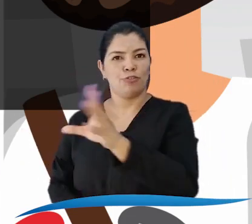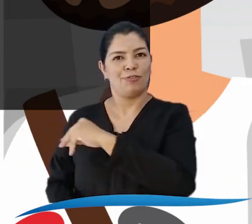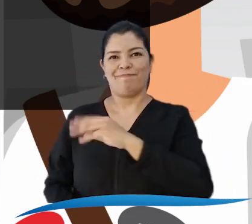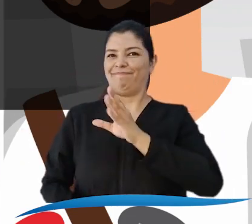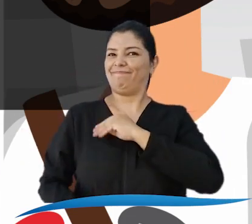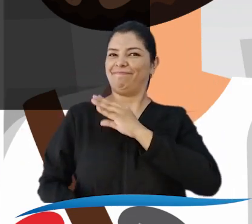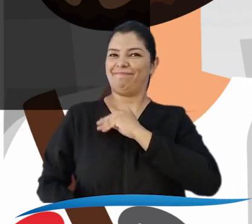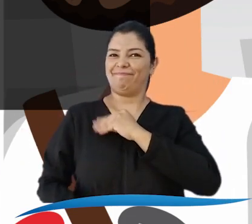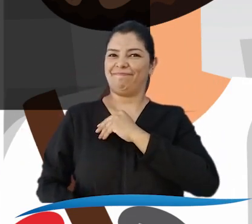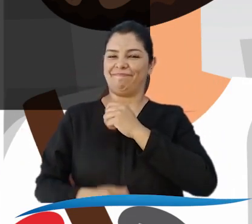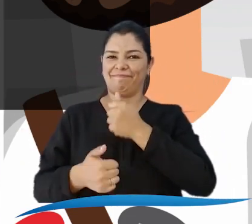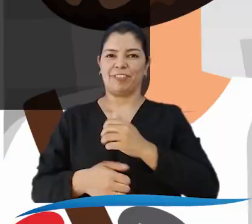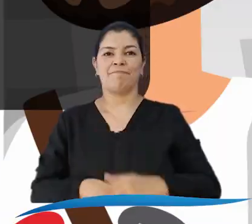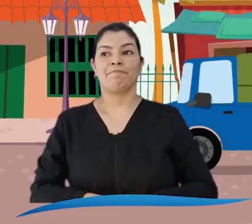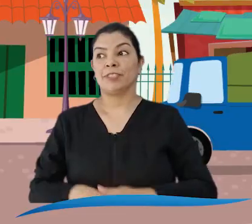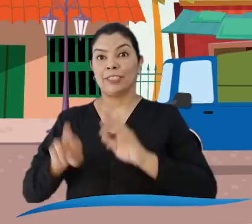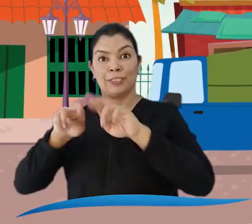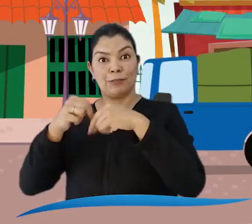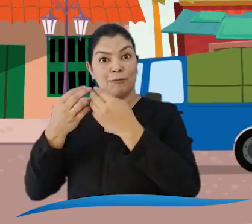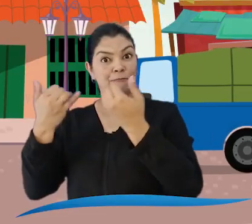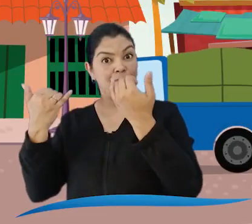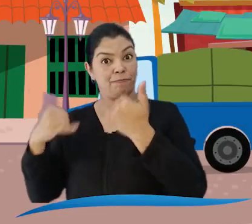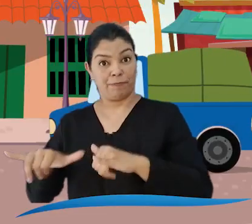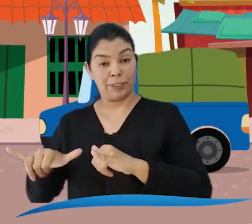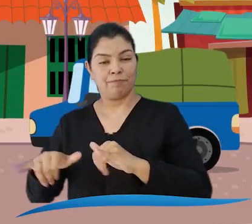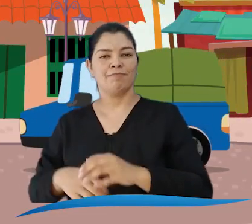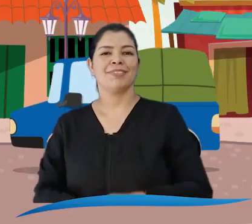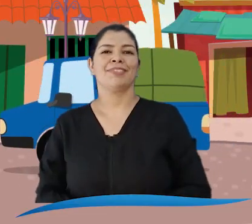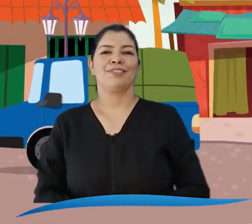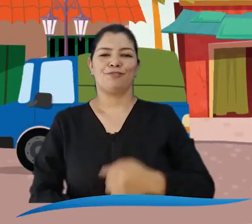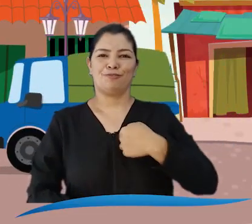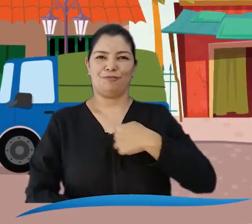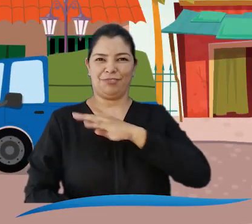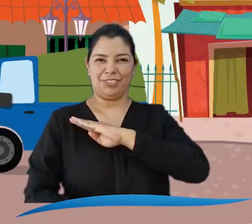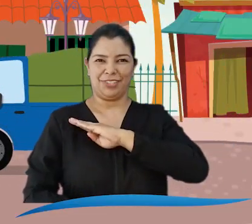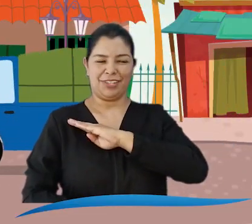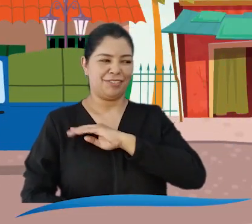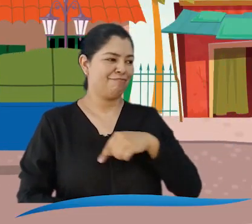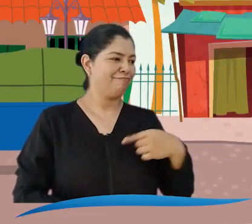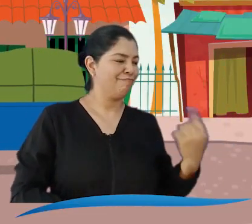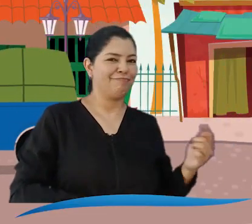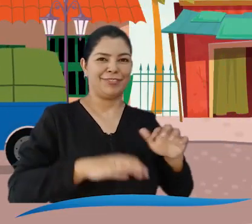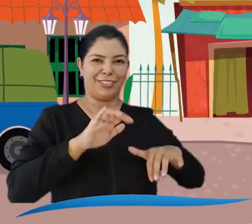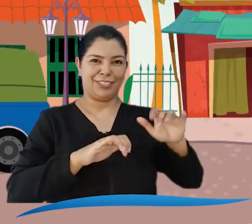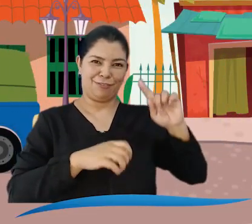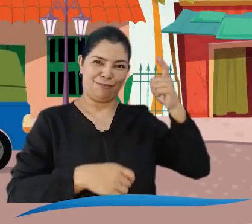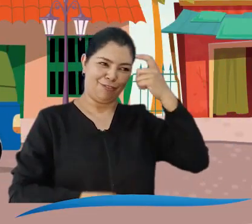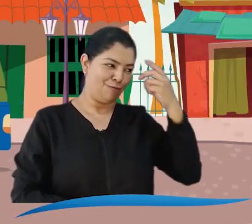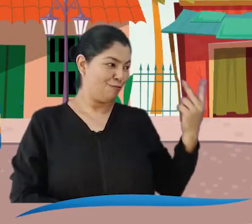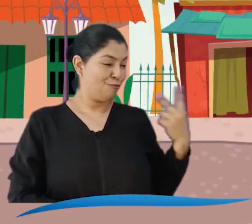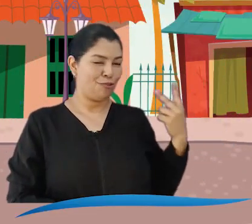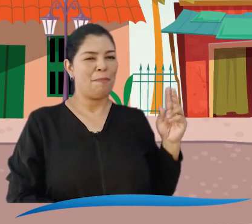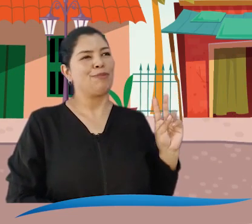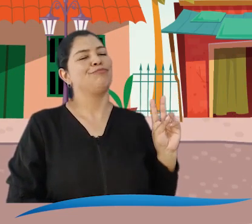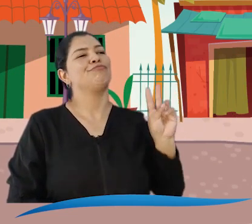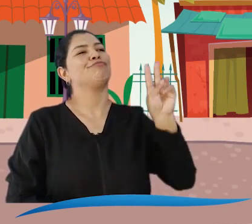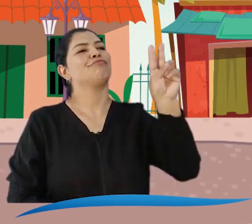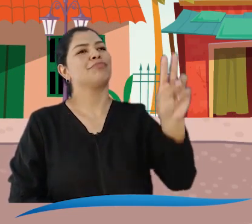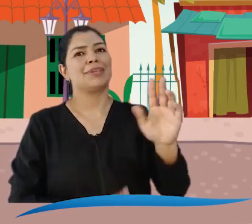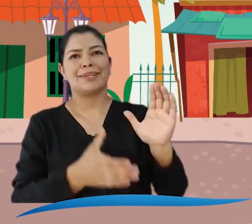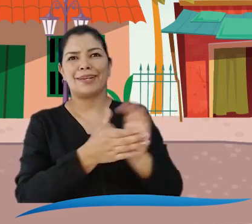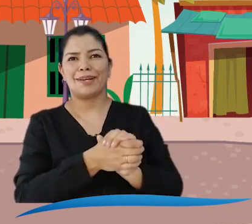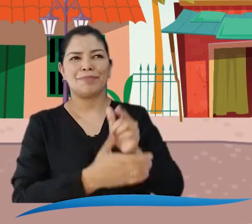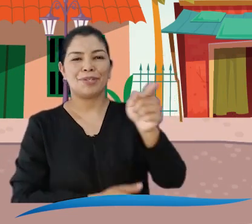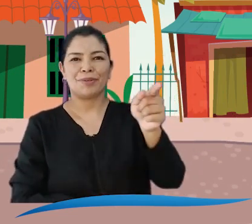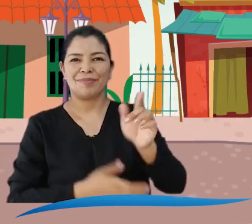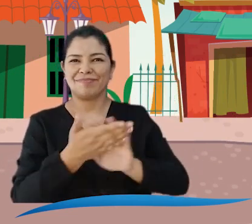los dejó muy satisfechos. Al final de sus jornadas, el secretario y el alcalde se encuentran reunidos compartiendo un momento de relajación